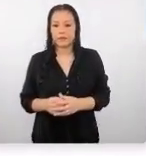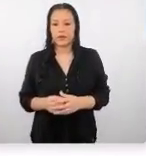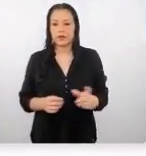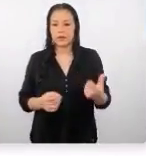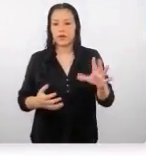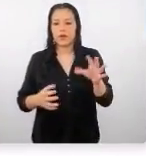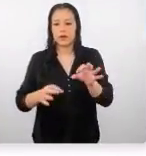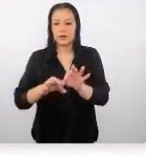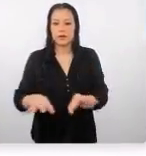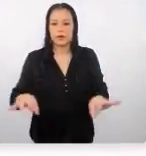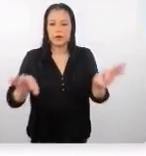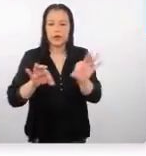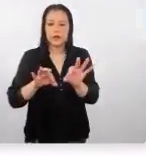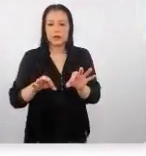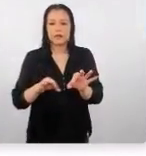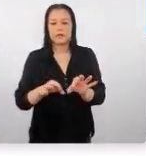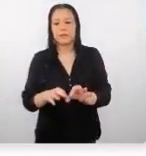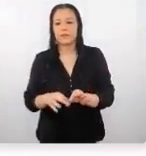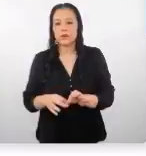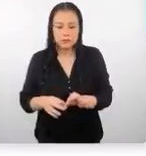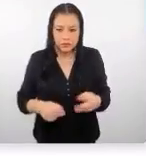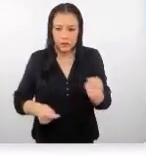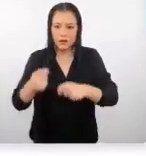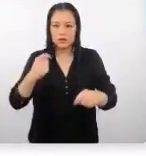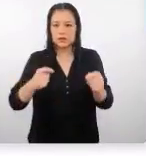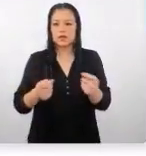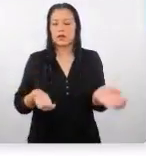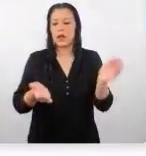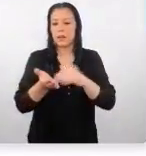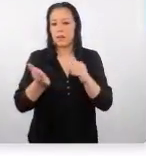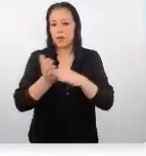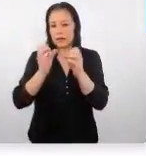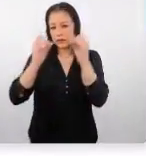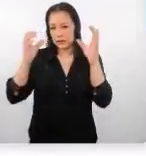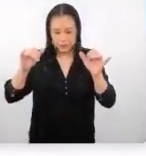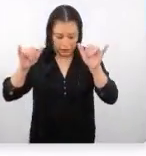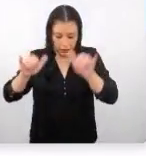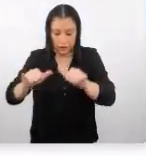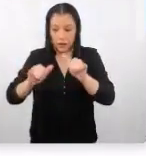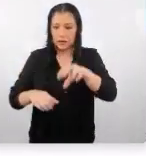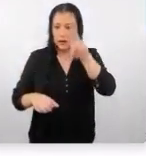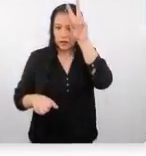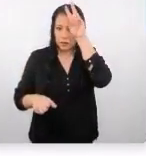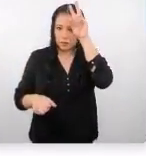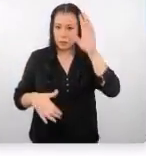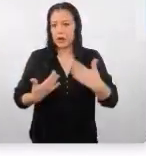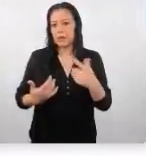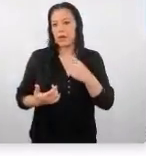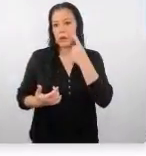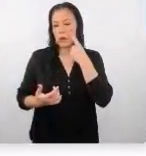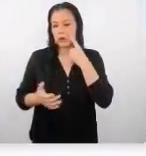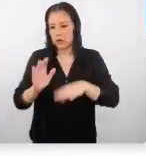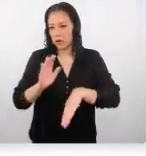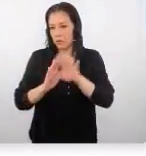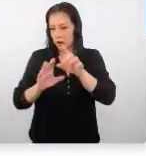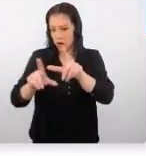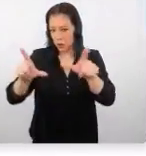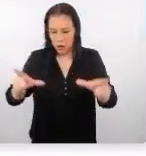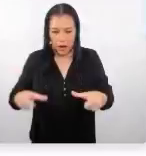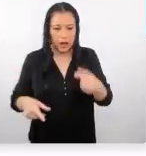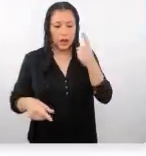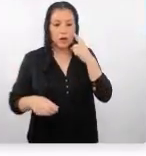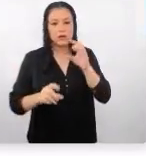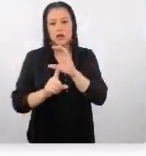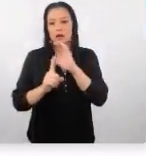por negocios que extendería la cantidad de días en nuestro país para poder conocer un poco más allá, conocer la cultura,